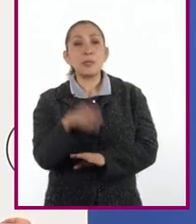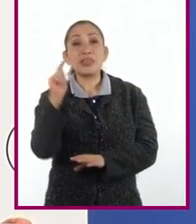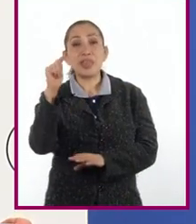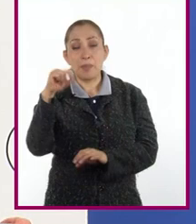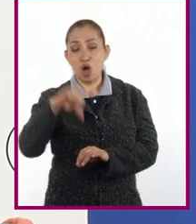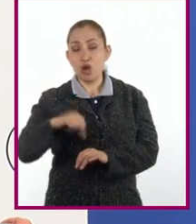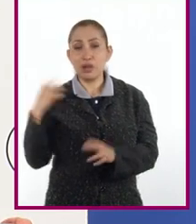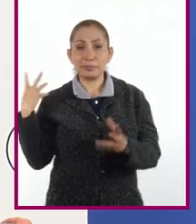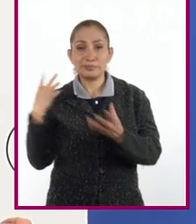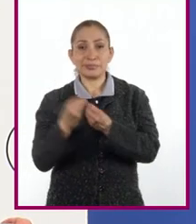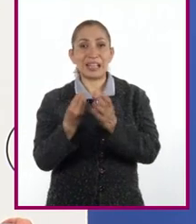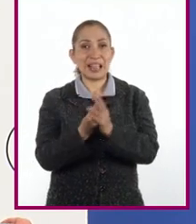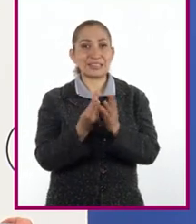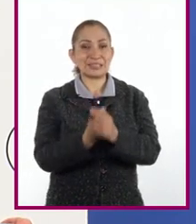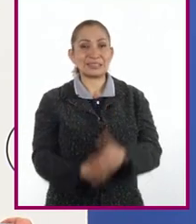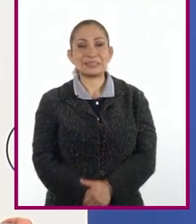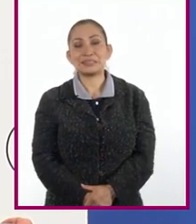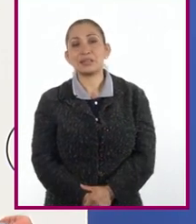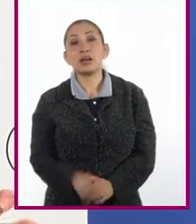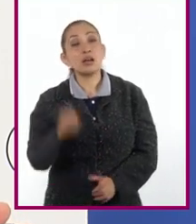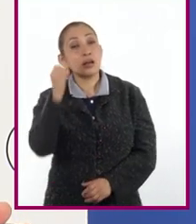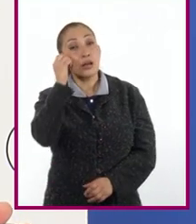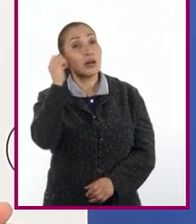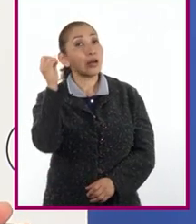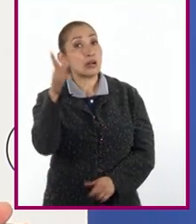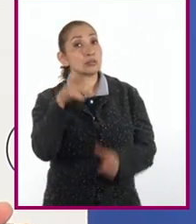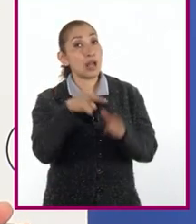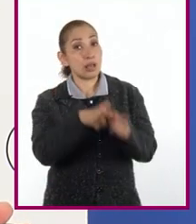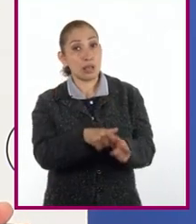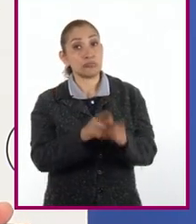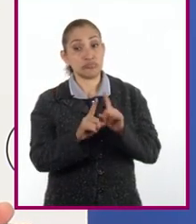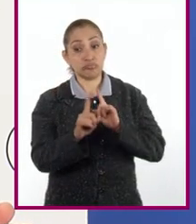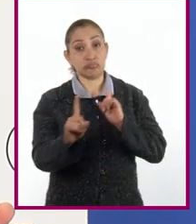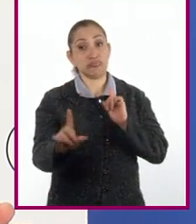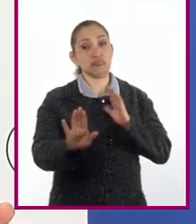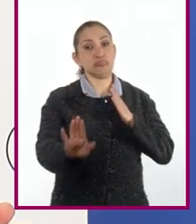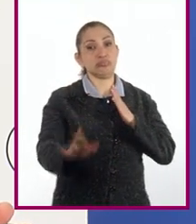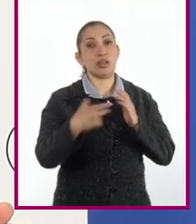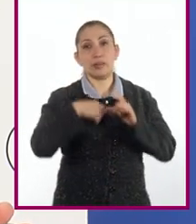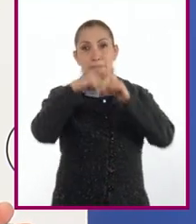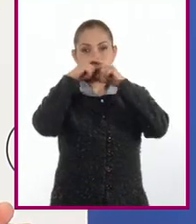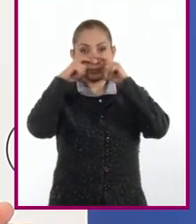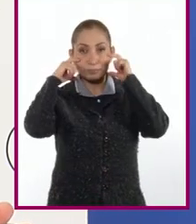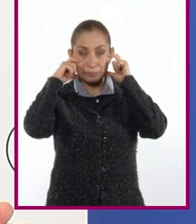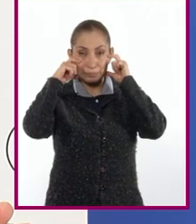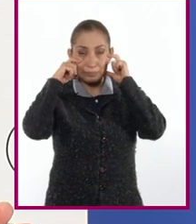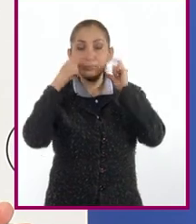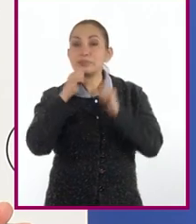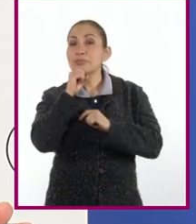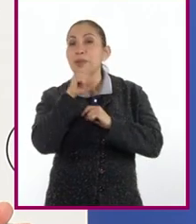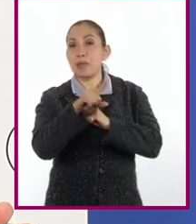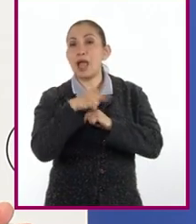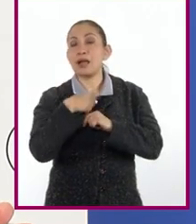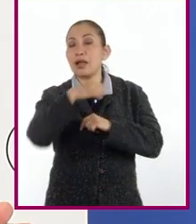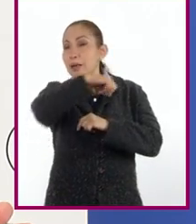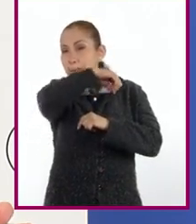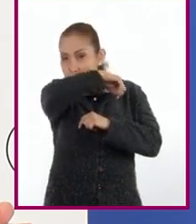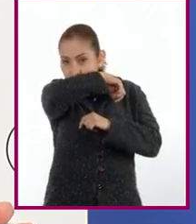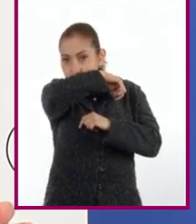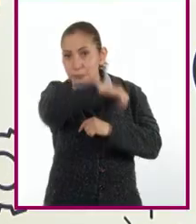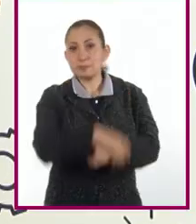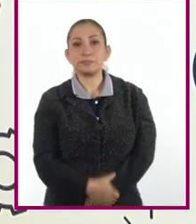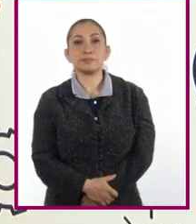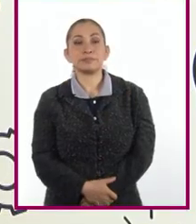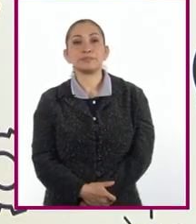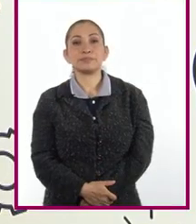temas vistos en esta sesión. No olviden mantener la sana distancia y usar cubrebocas, así como el estornudo de etiqueta.